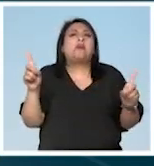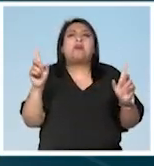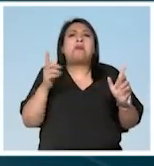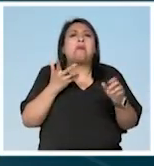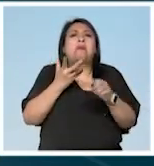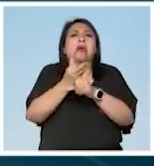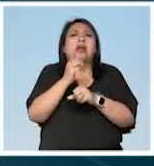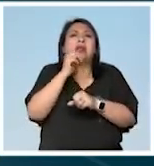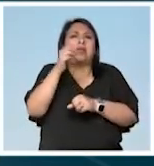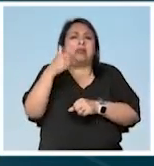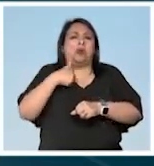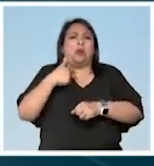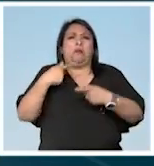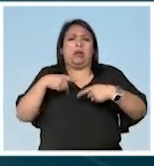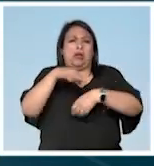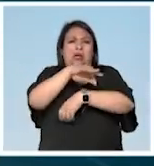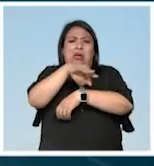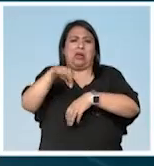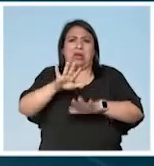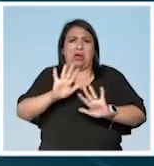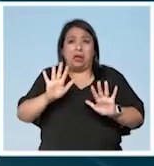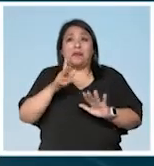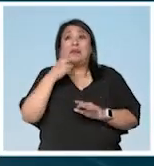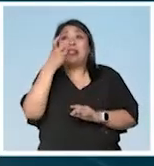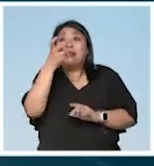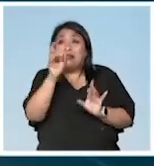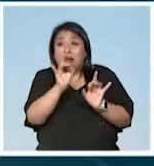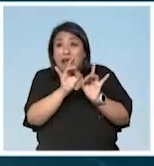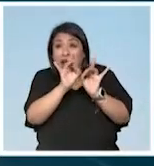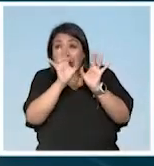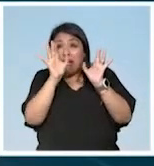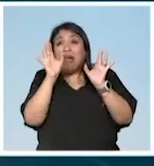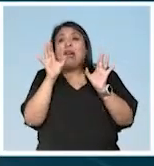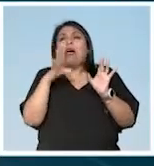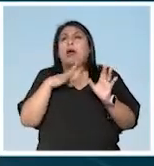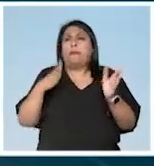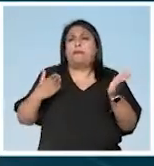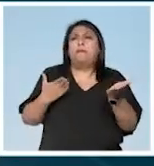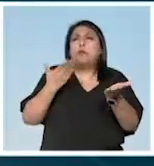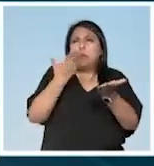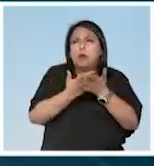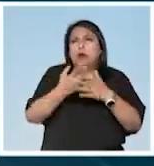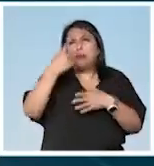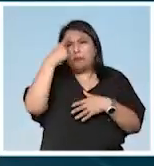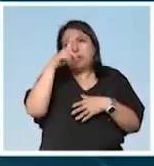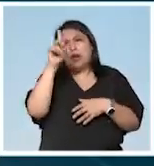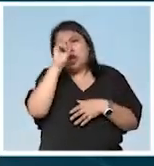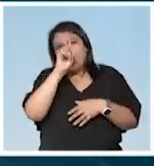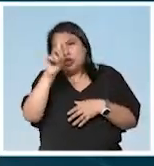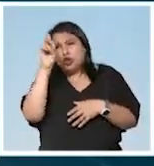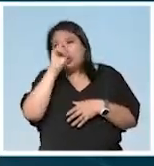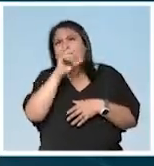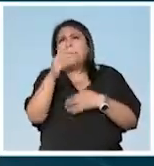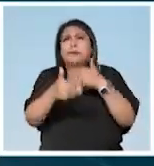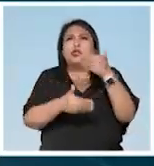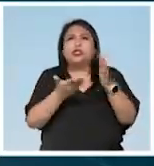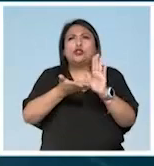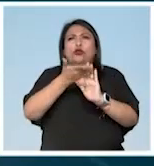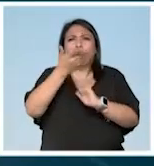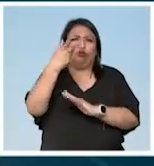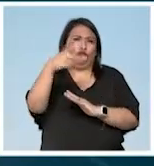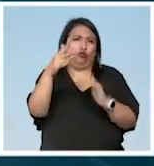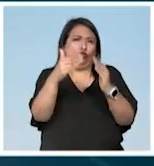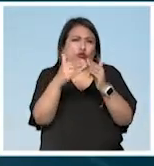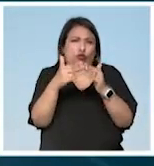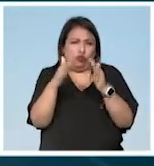la intervención de los arquitectos. Ante esta circunstancia, surge una propuesta para el asesoramiento en el proceso de construir su